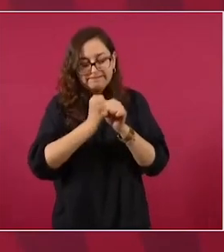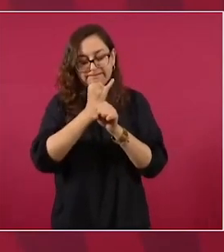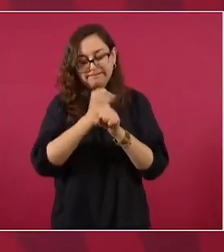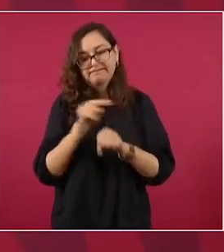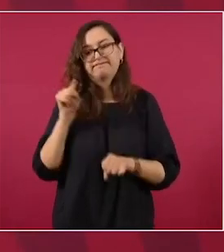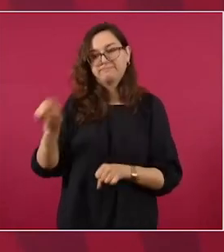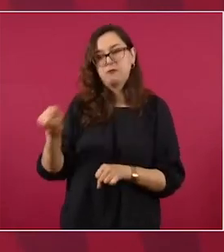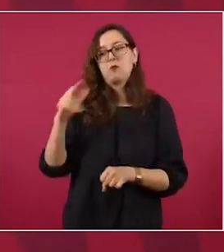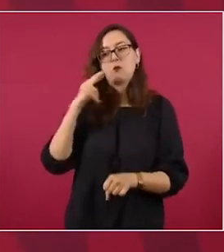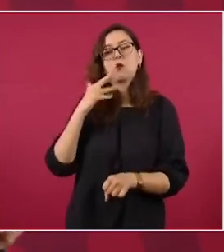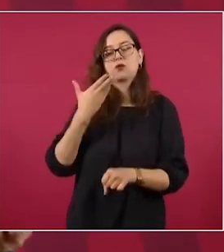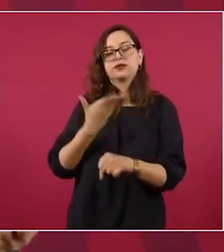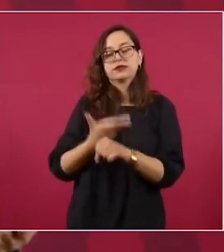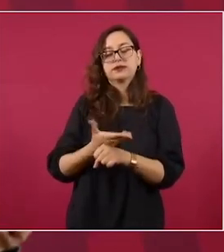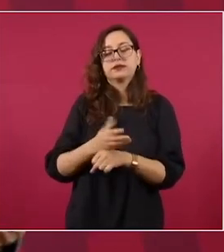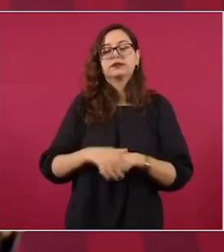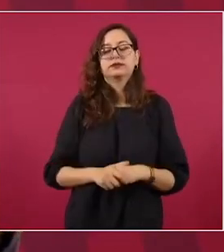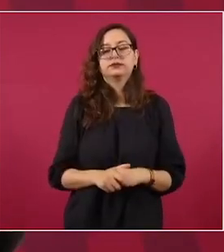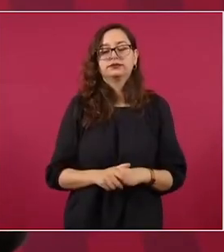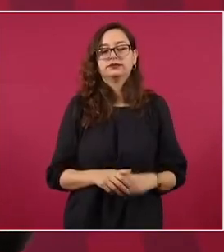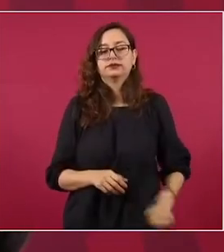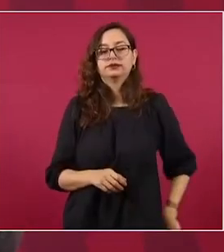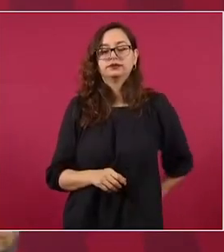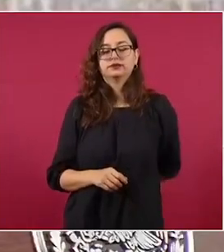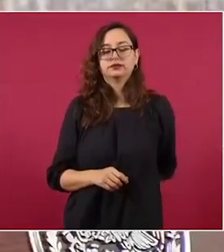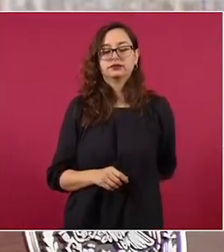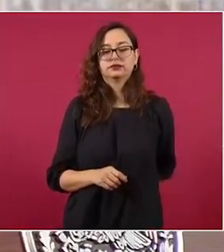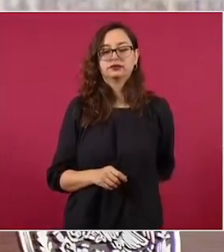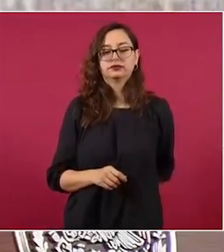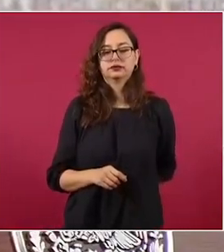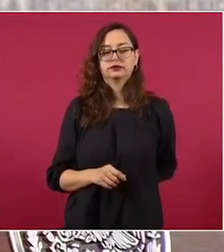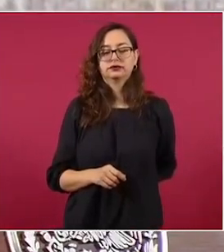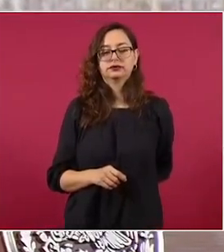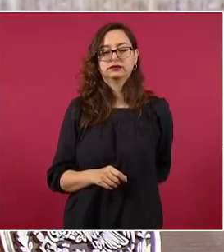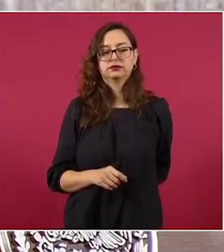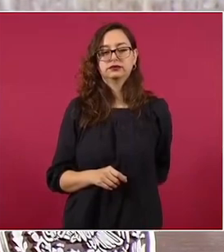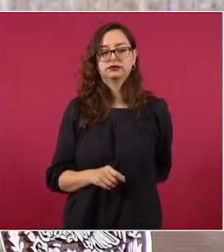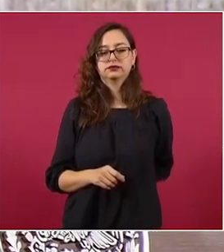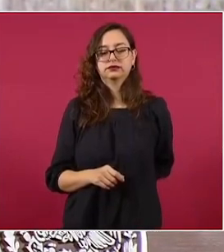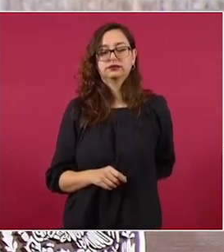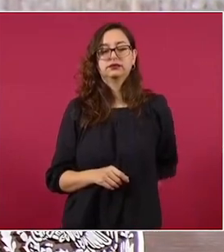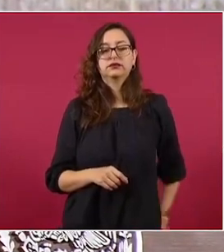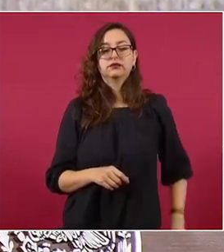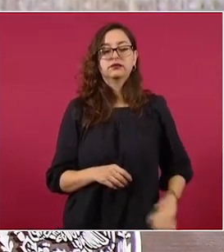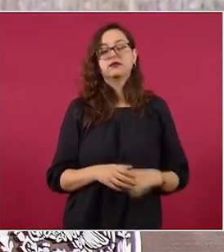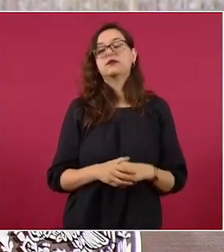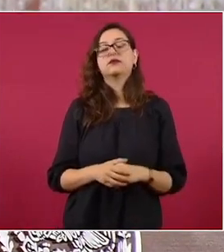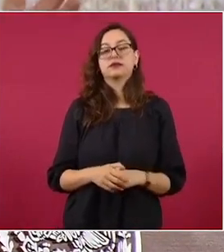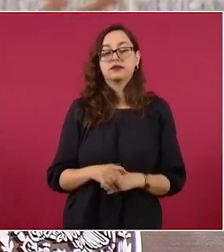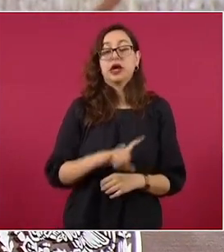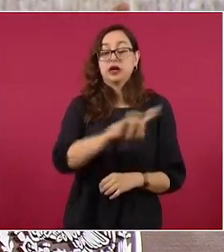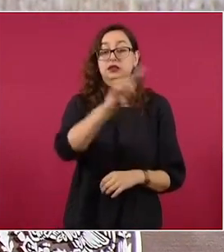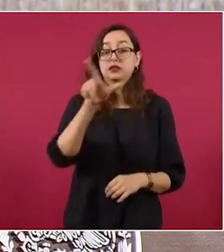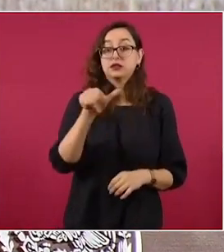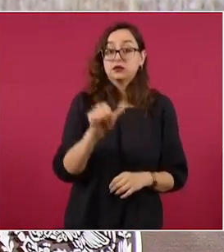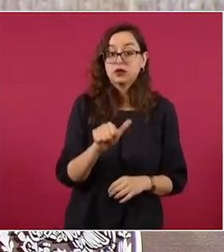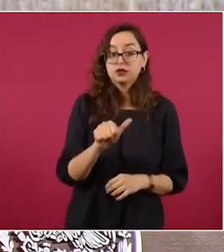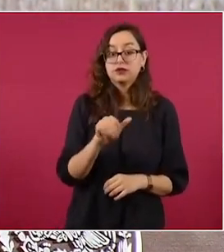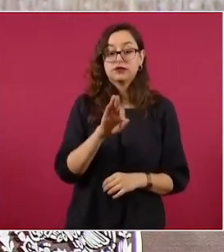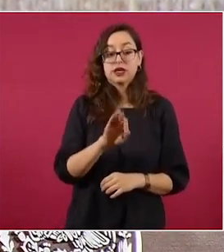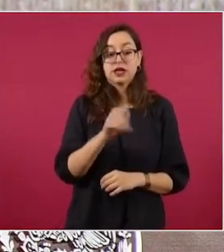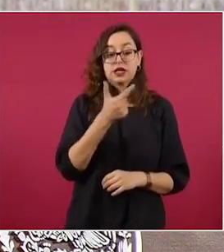y luego lo que procede es que la fiscalía general atraiga el caso,